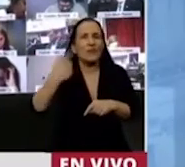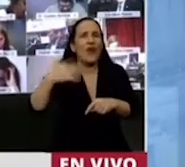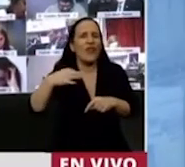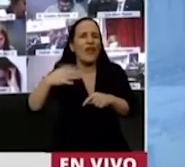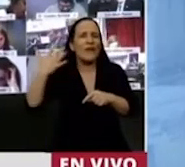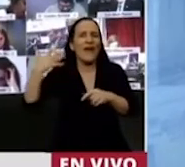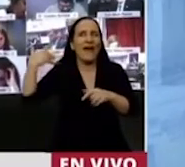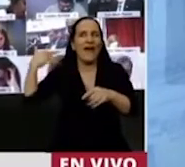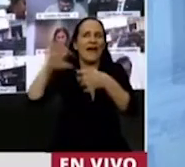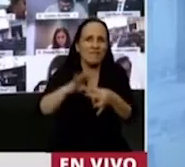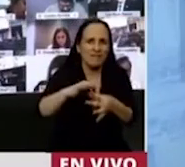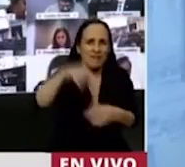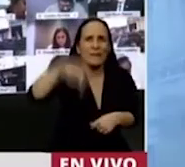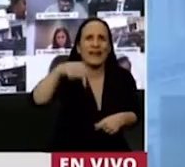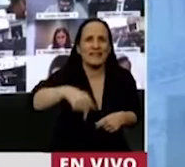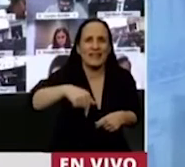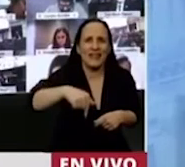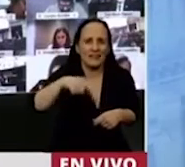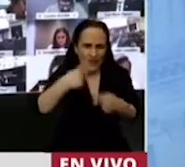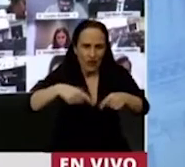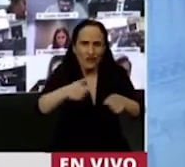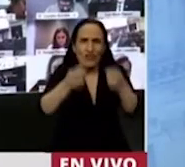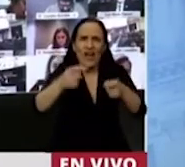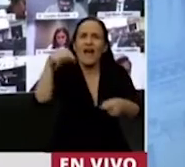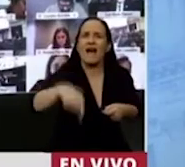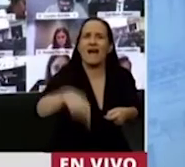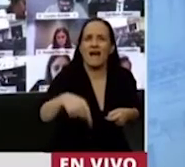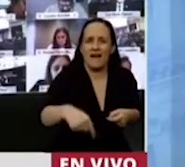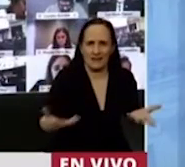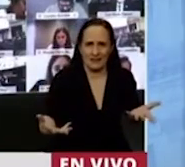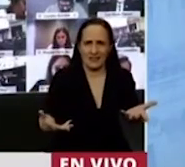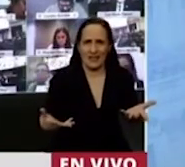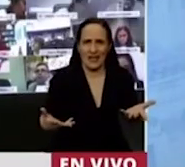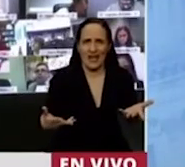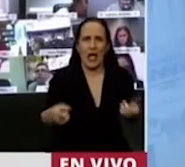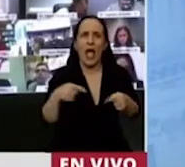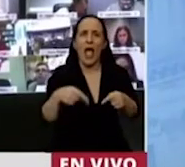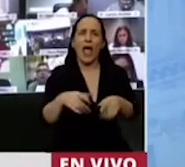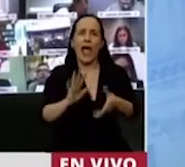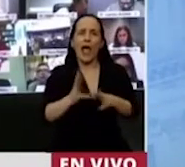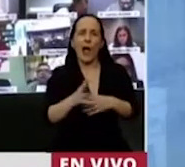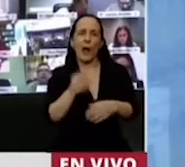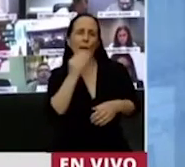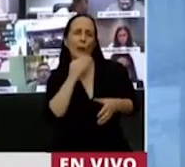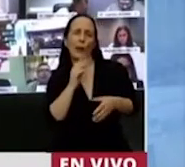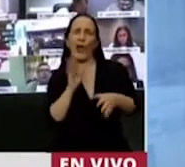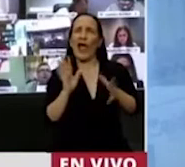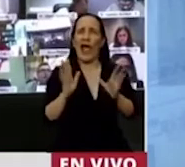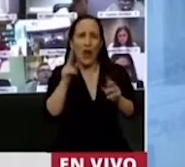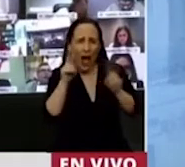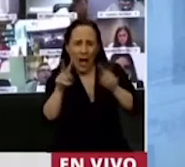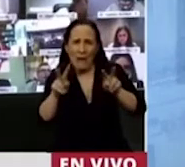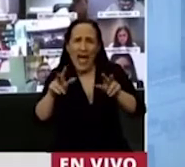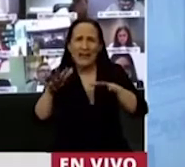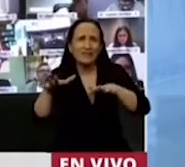la necesidad de encontrar un juego no sobreactuado de comunes denominadores donde las